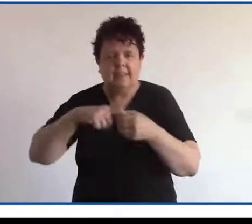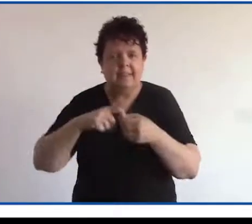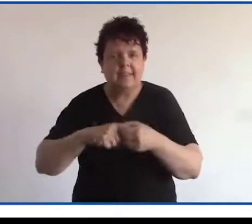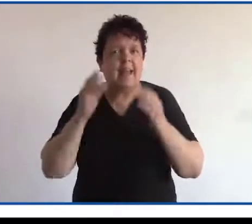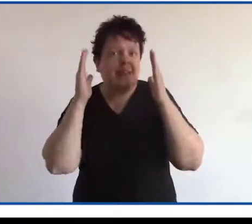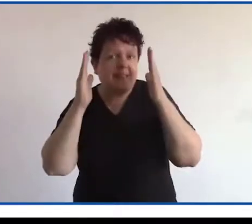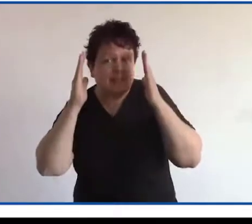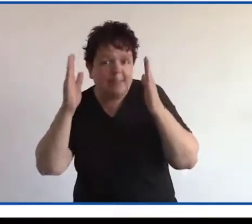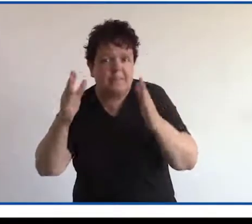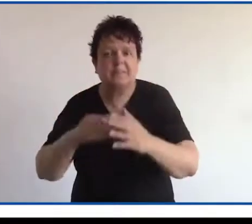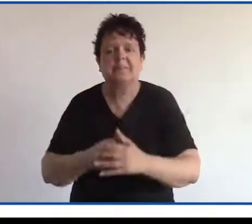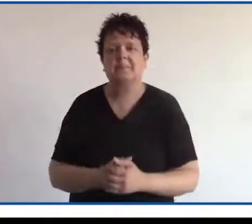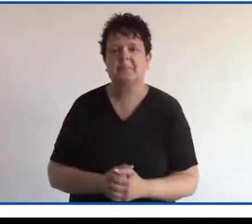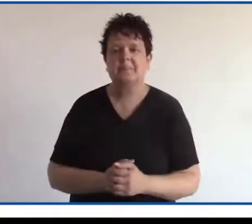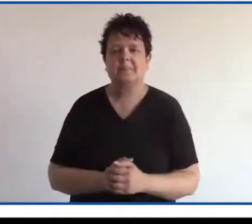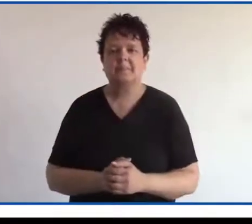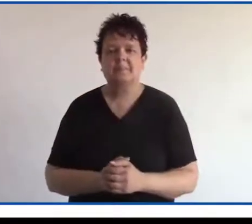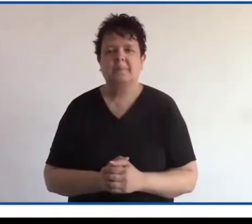¡Presten atención!